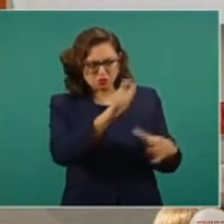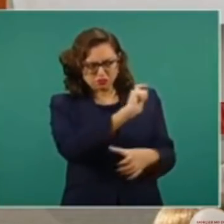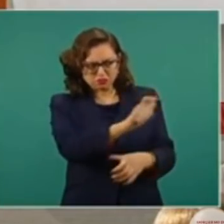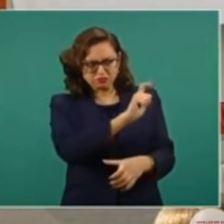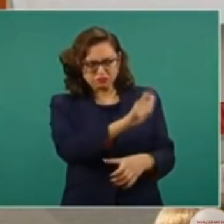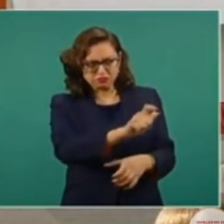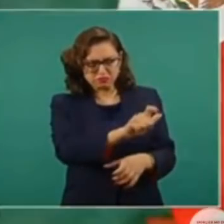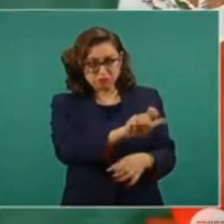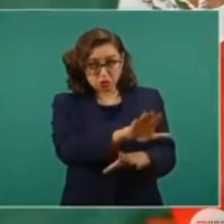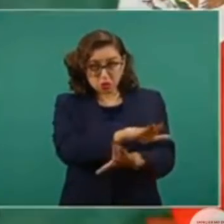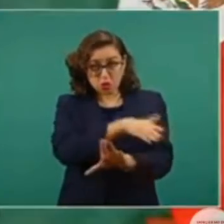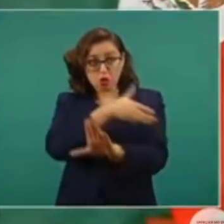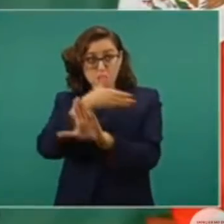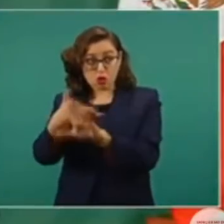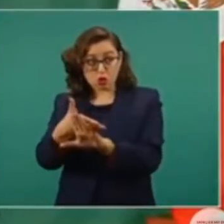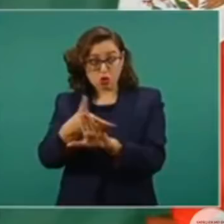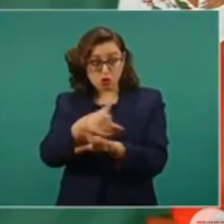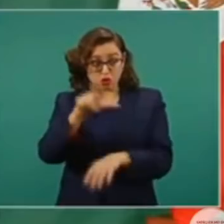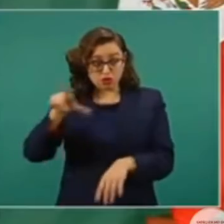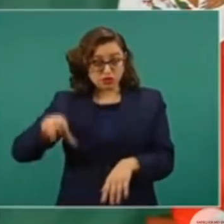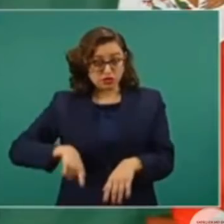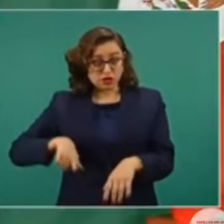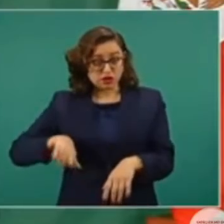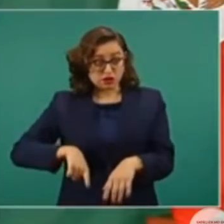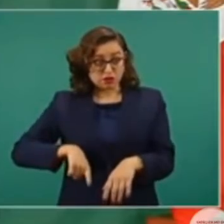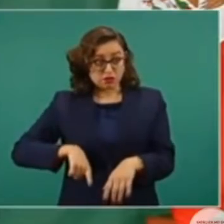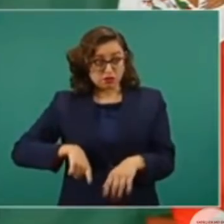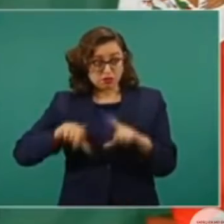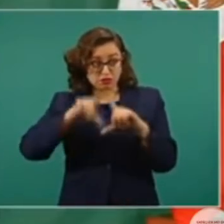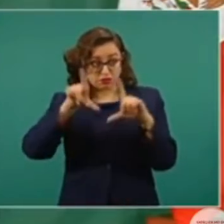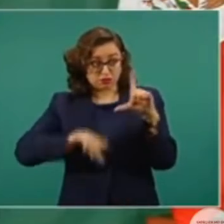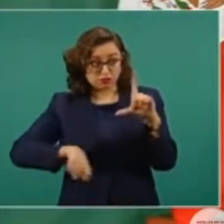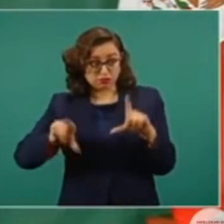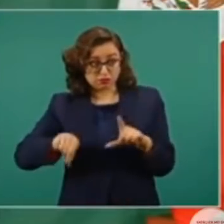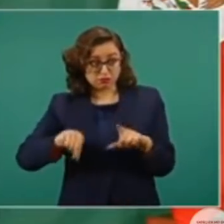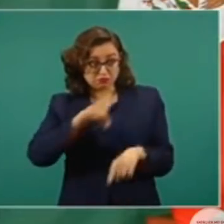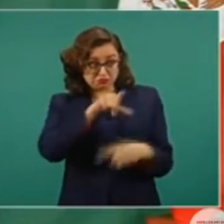esta organización que es opositora,